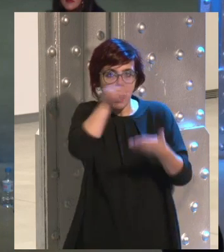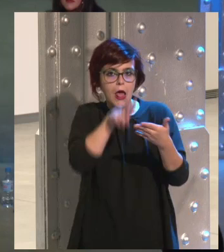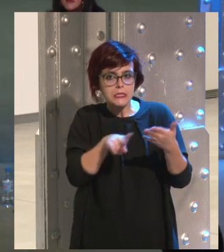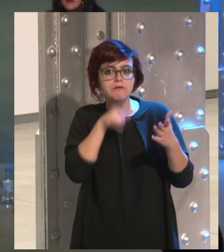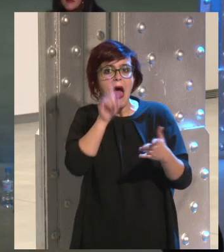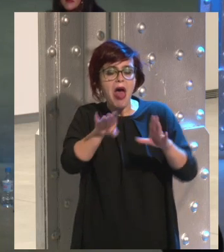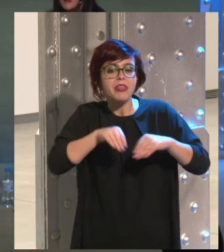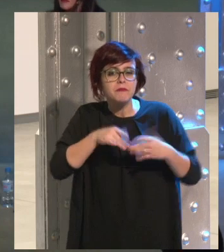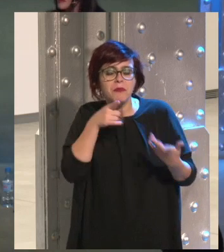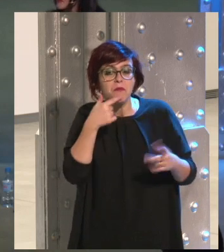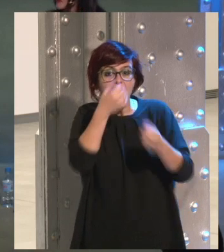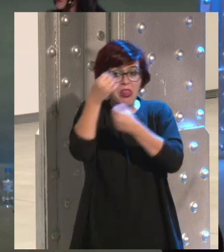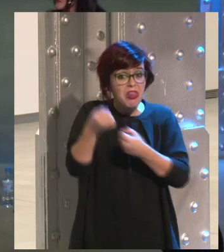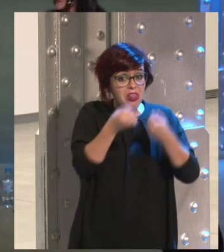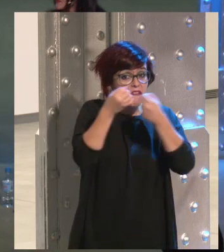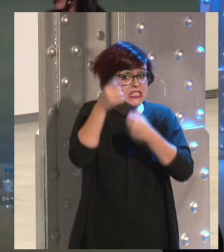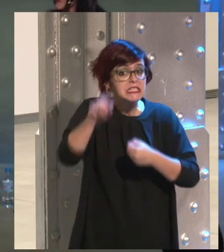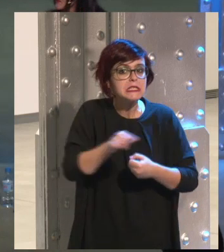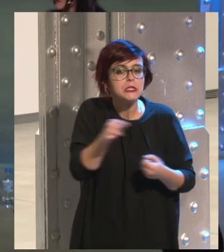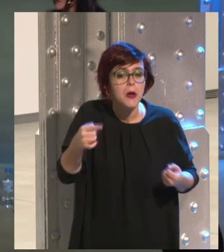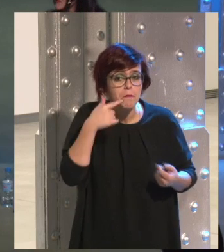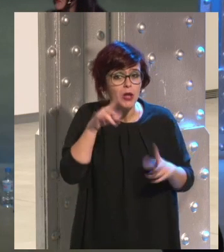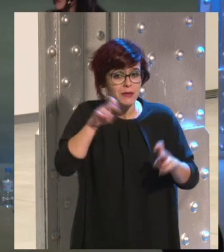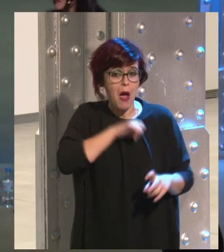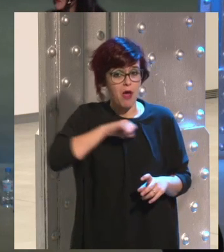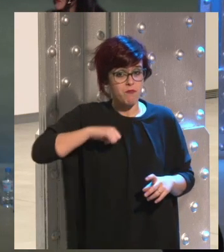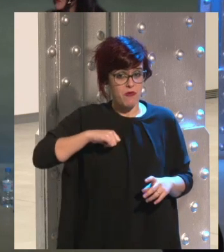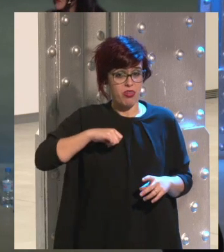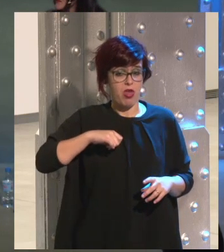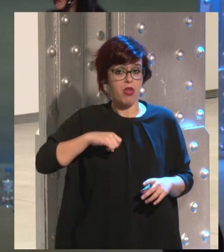Es decir, el hecho de que existan unas cláusulas legales de protección de privacidad